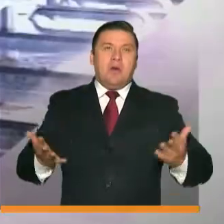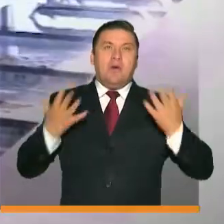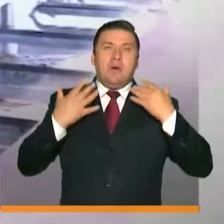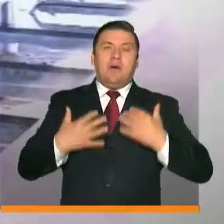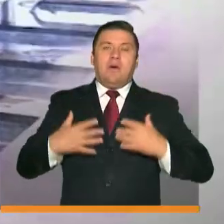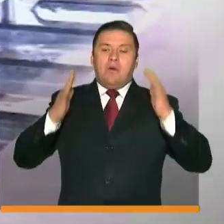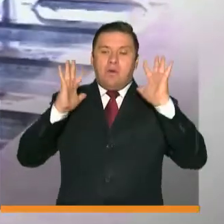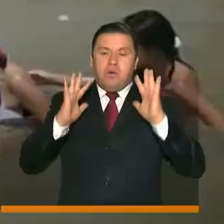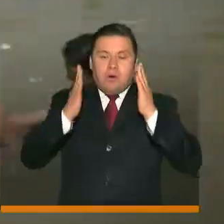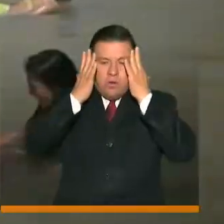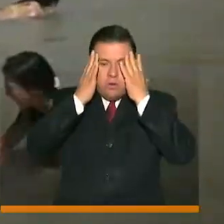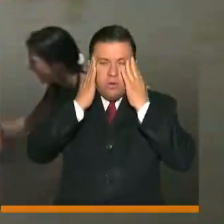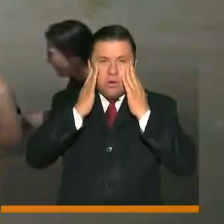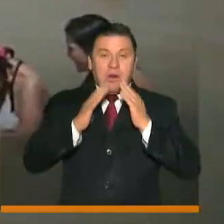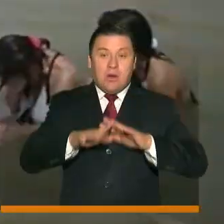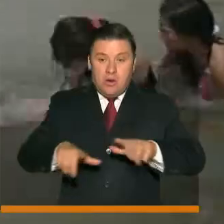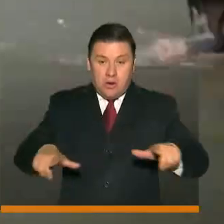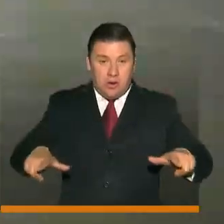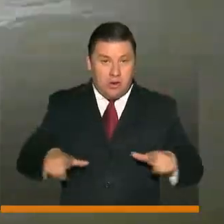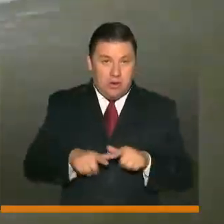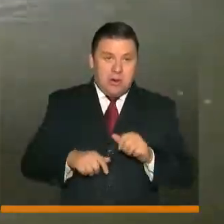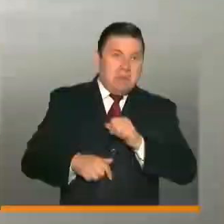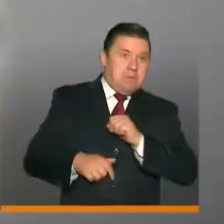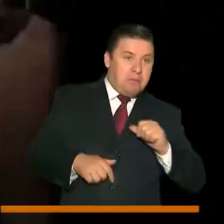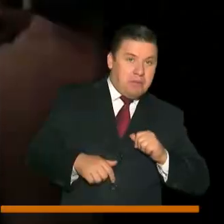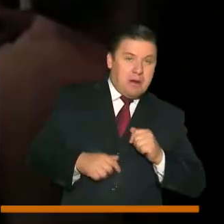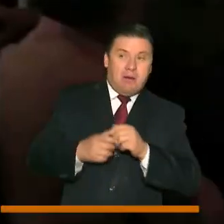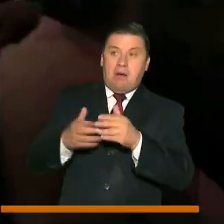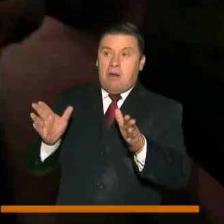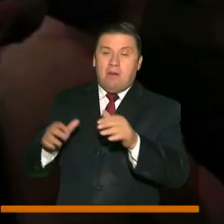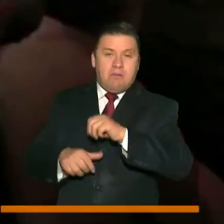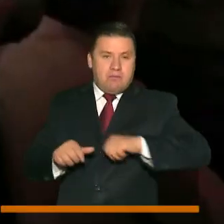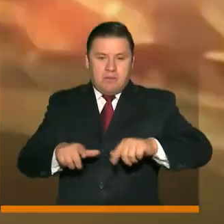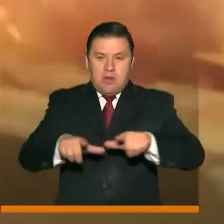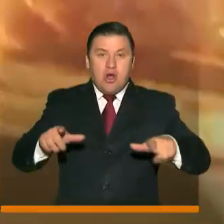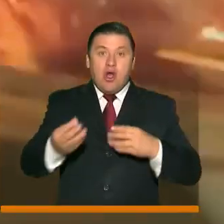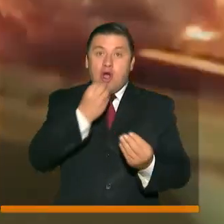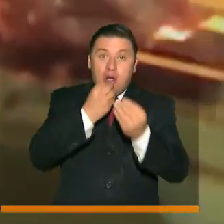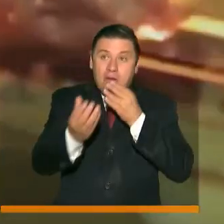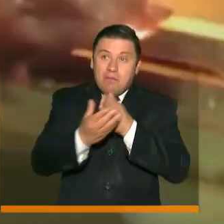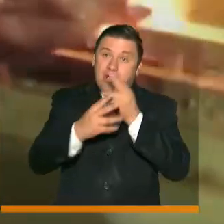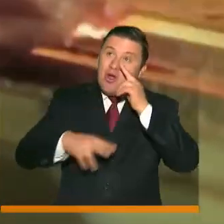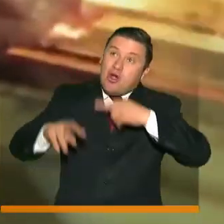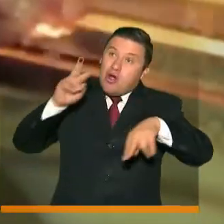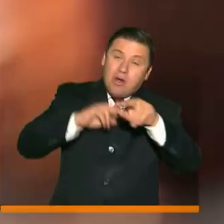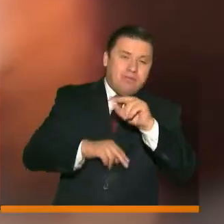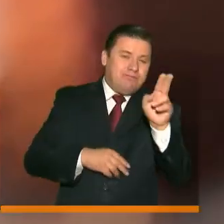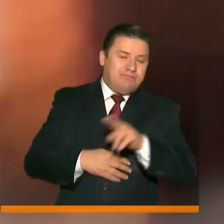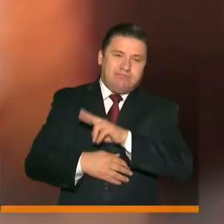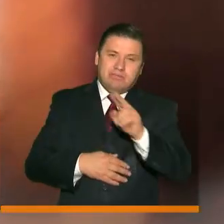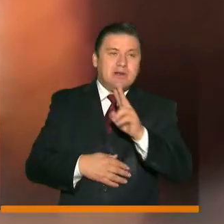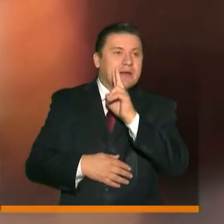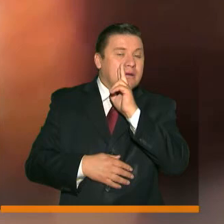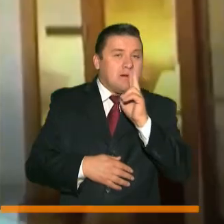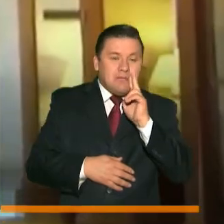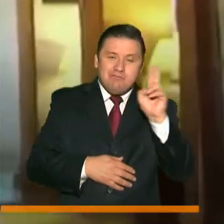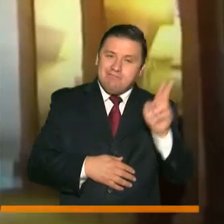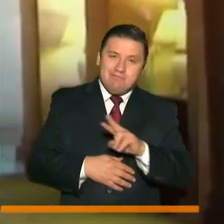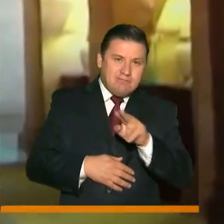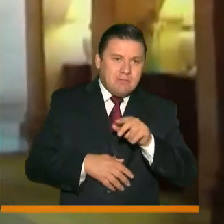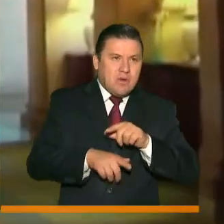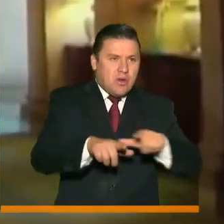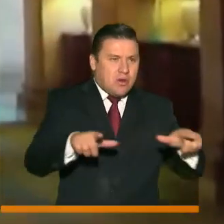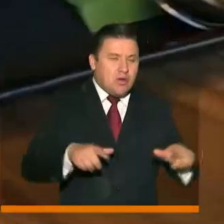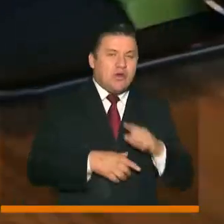turco, actividades sociales en sitios públicos y privados. Las plazoletas de comidas en los centros comerciales. Restaurantes en dichas